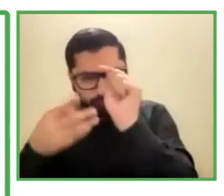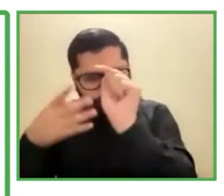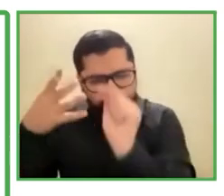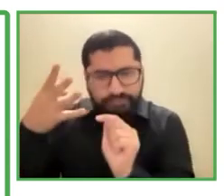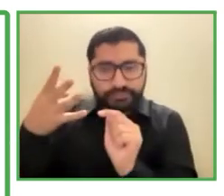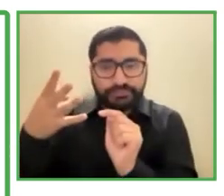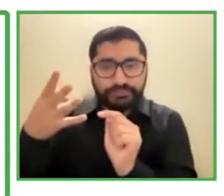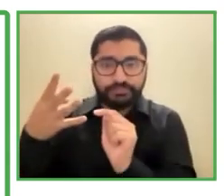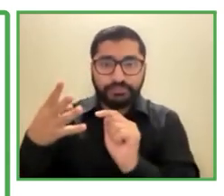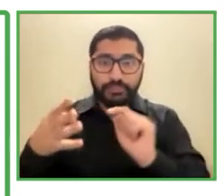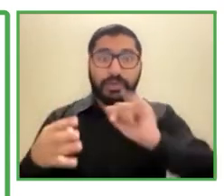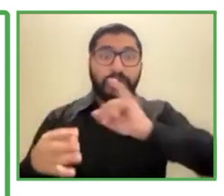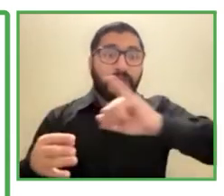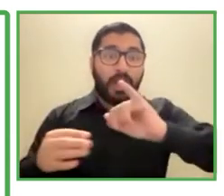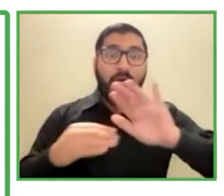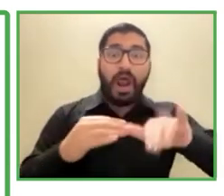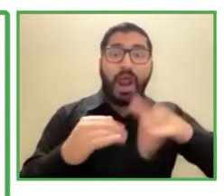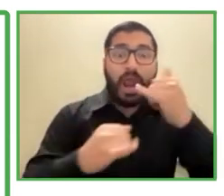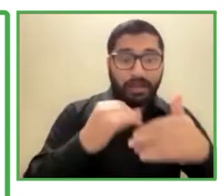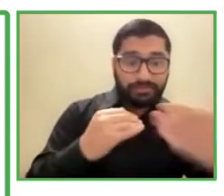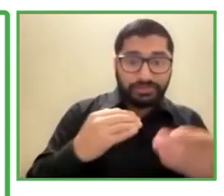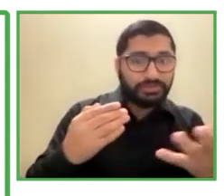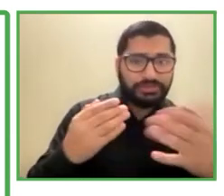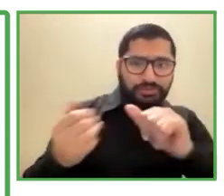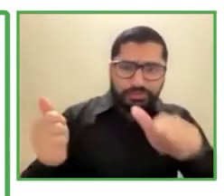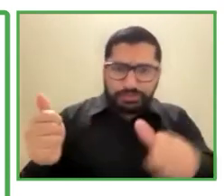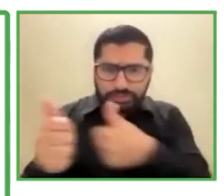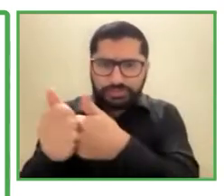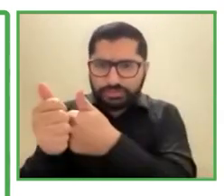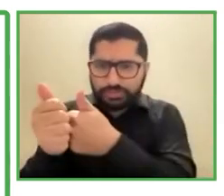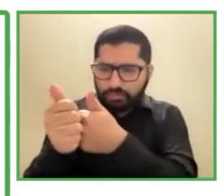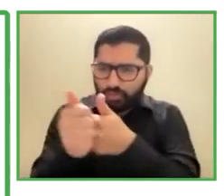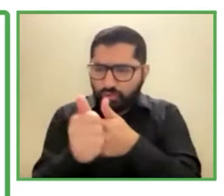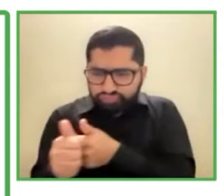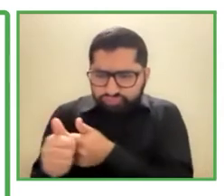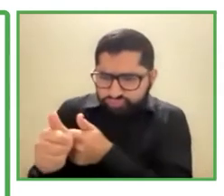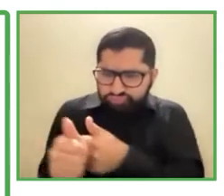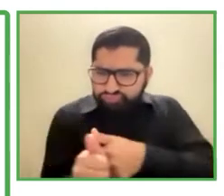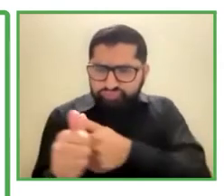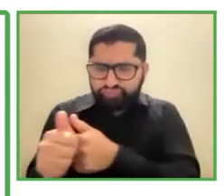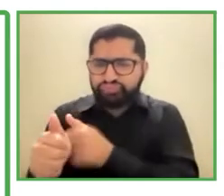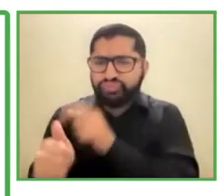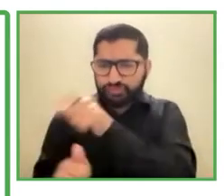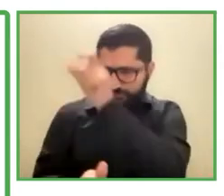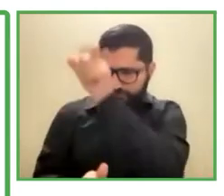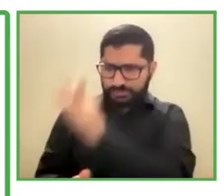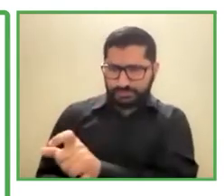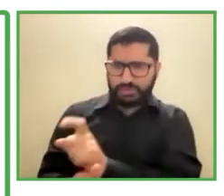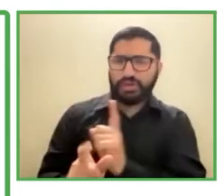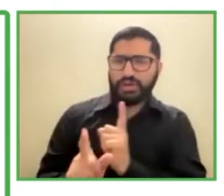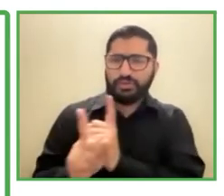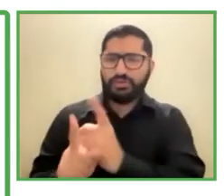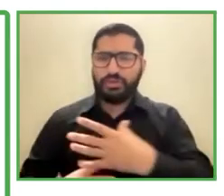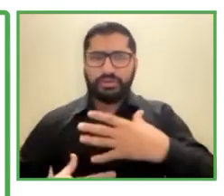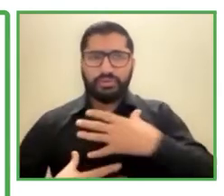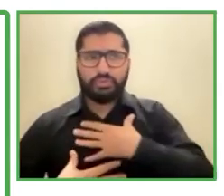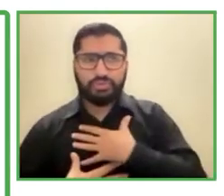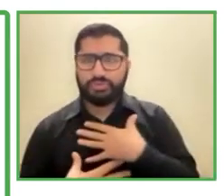sobre todo estar junto a sus temores, ¿no es cierto?, porque la gente con discapacidad normalmente presenta grandes temores.